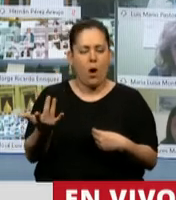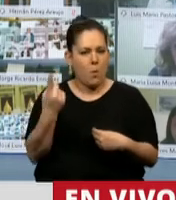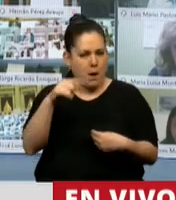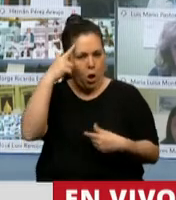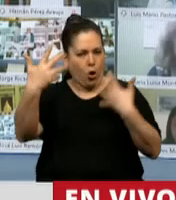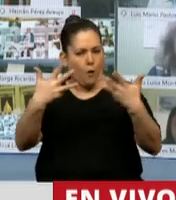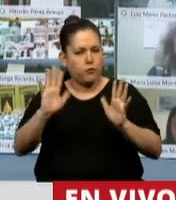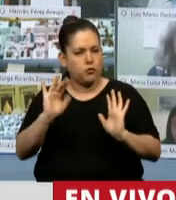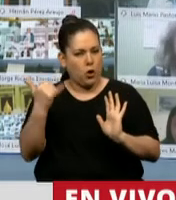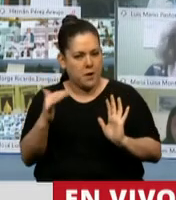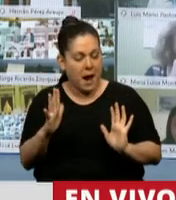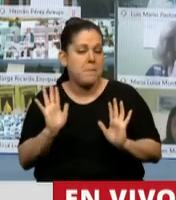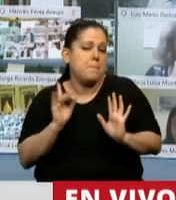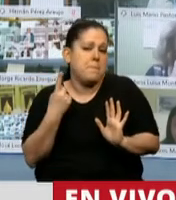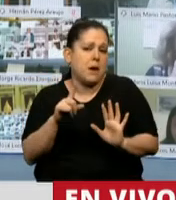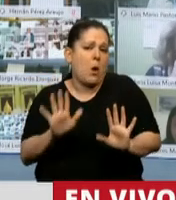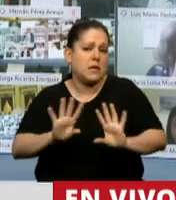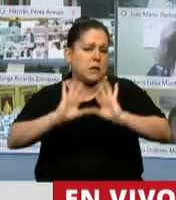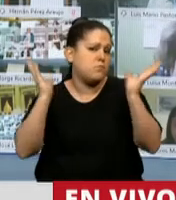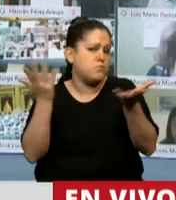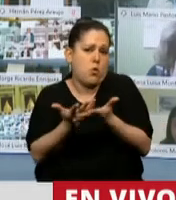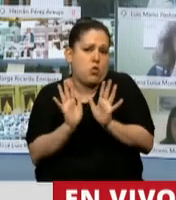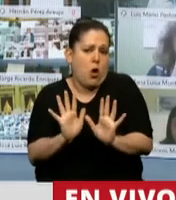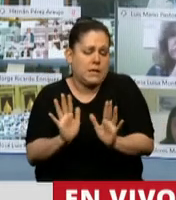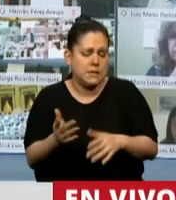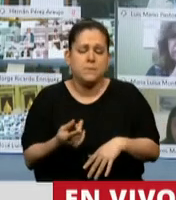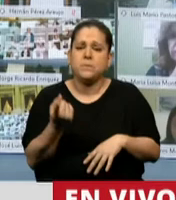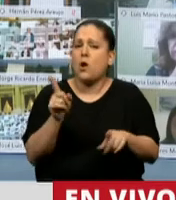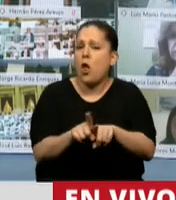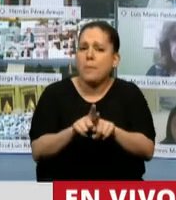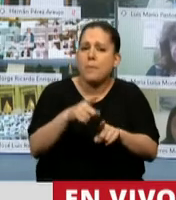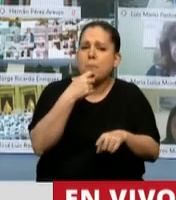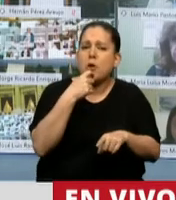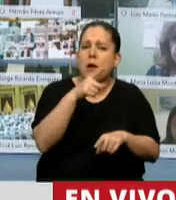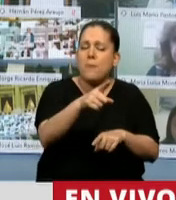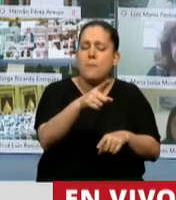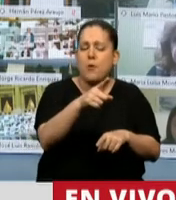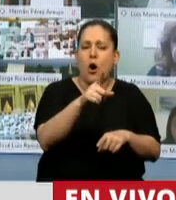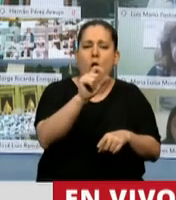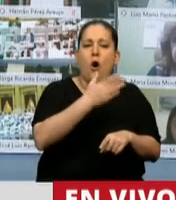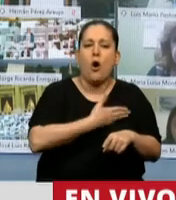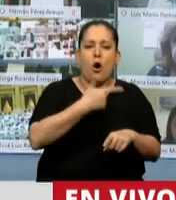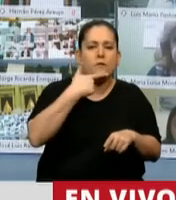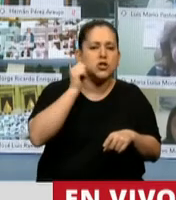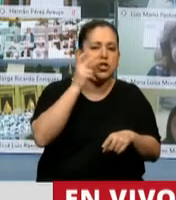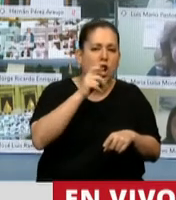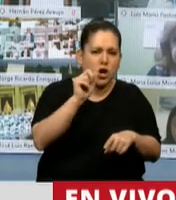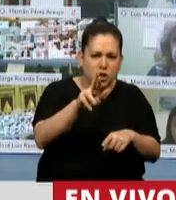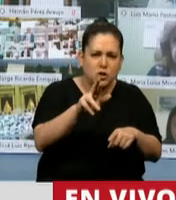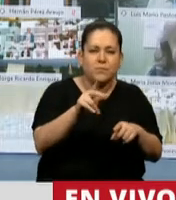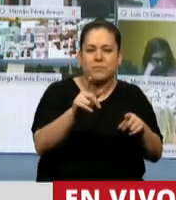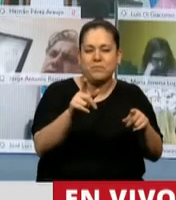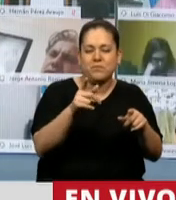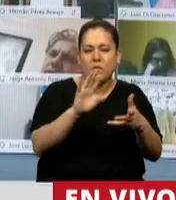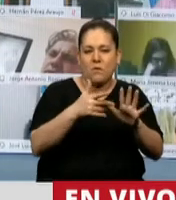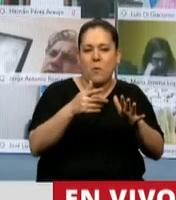la que el mundo está formado. Lo mismo cuando se habla de la offshore, es un término, la verdad, que